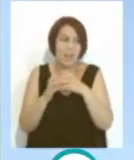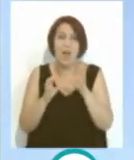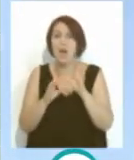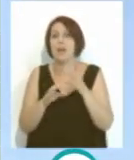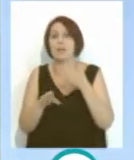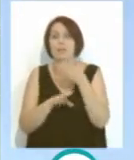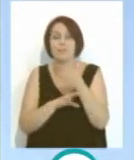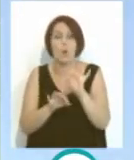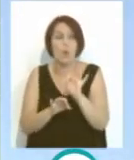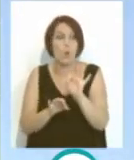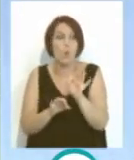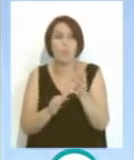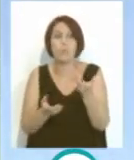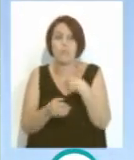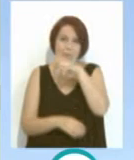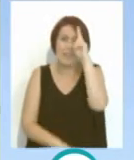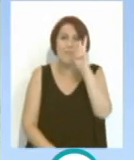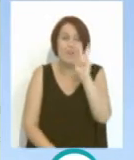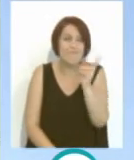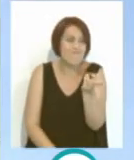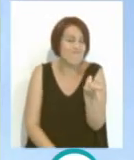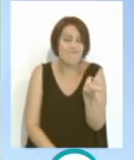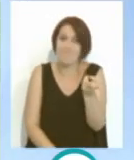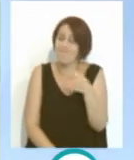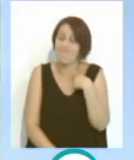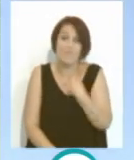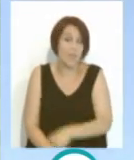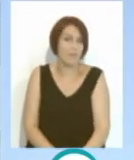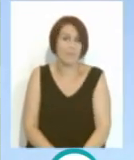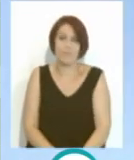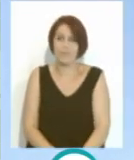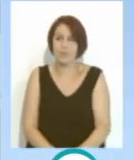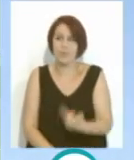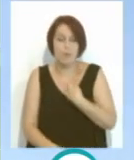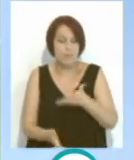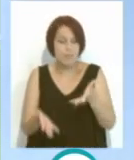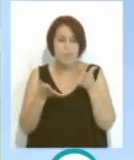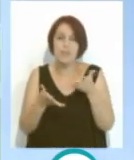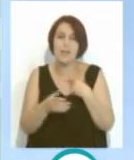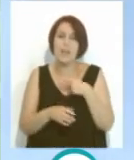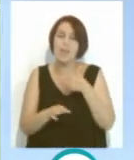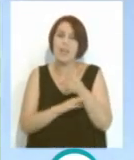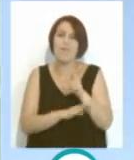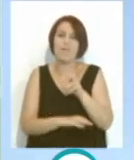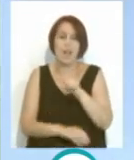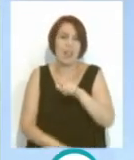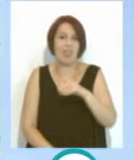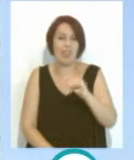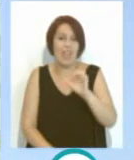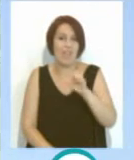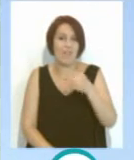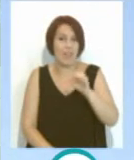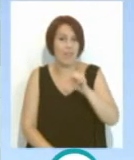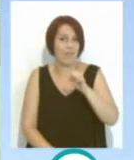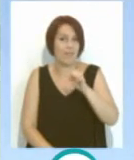ese desplazamiento a poder ver Madrid. Lo hemos perdido, pero vamos. A mí me hubiera encantado este año ir a Valdebeva. ¿Ira